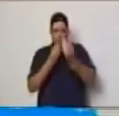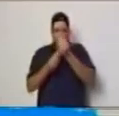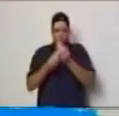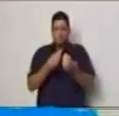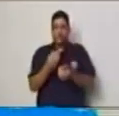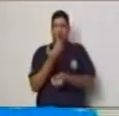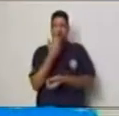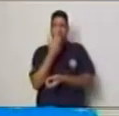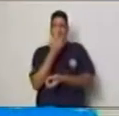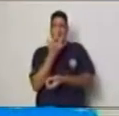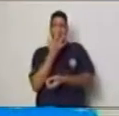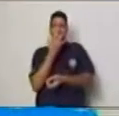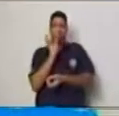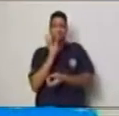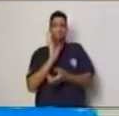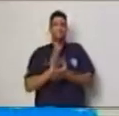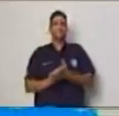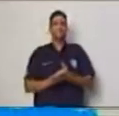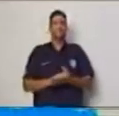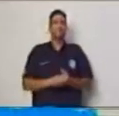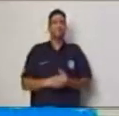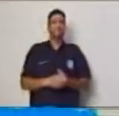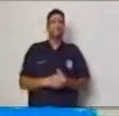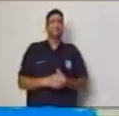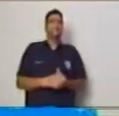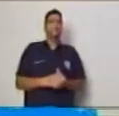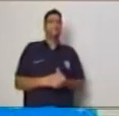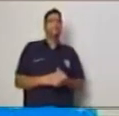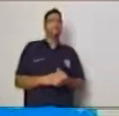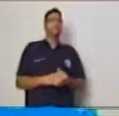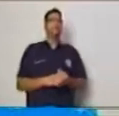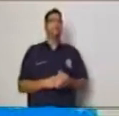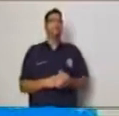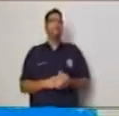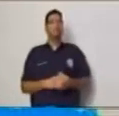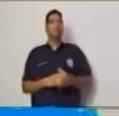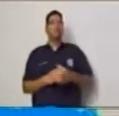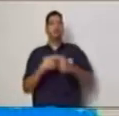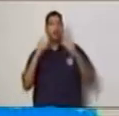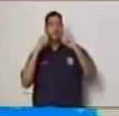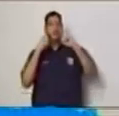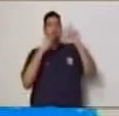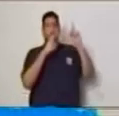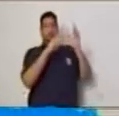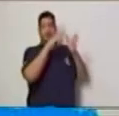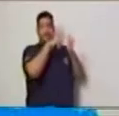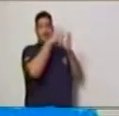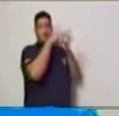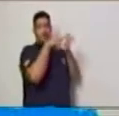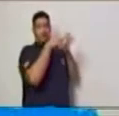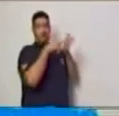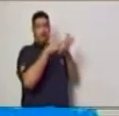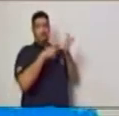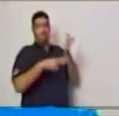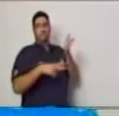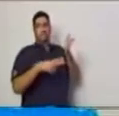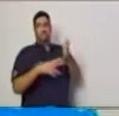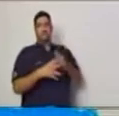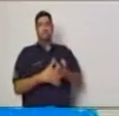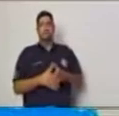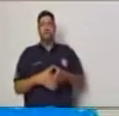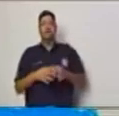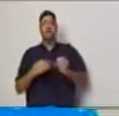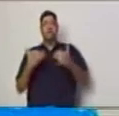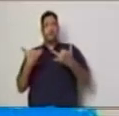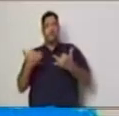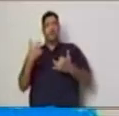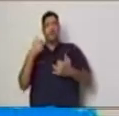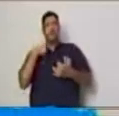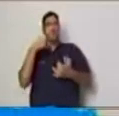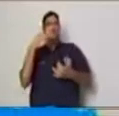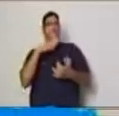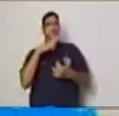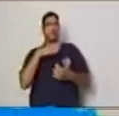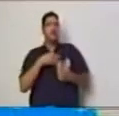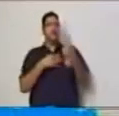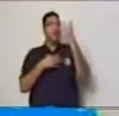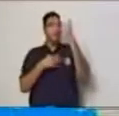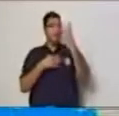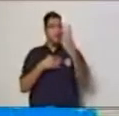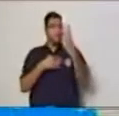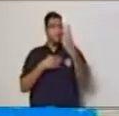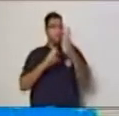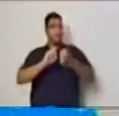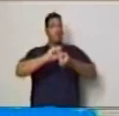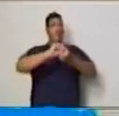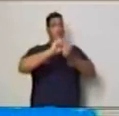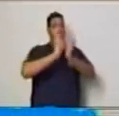tan nutritivo leamos el siguiente enunciado que implícitamente tiene las dos variables